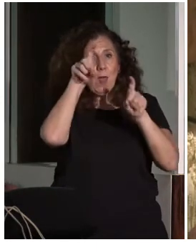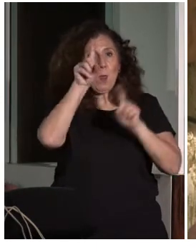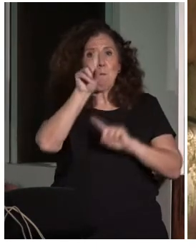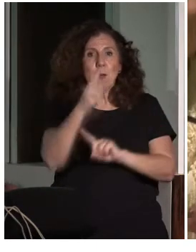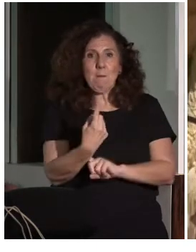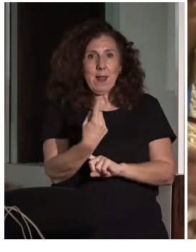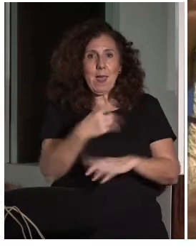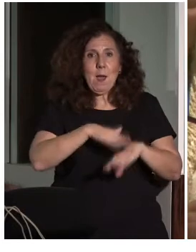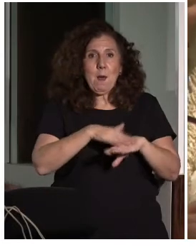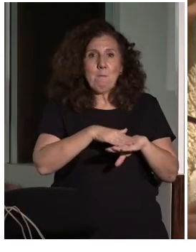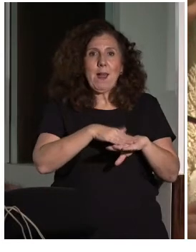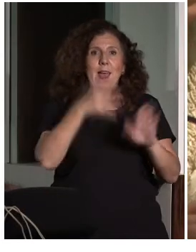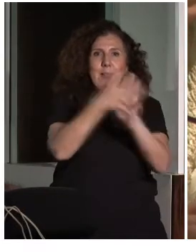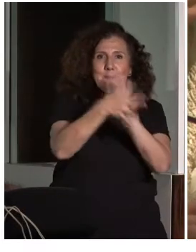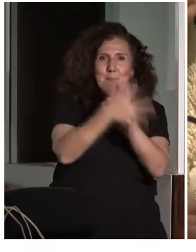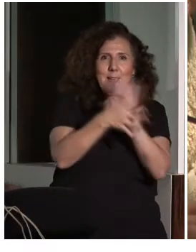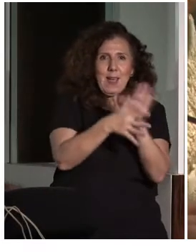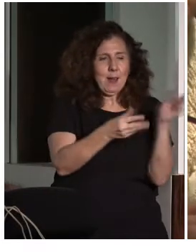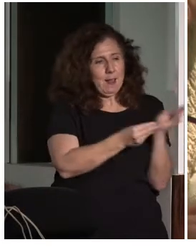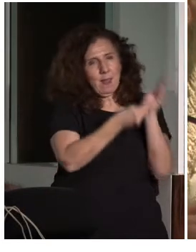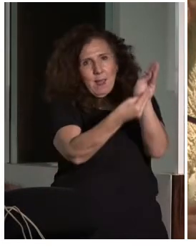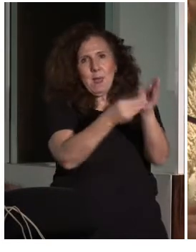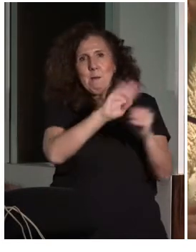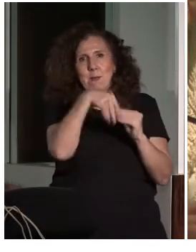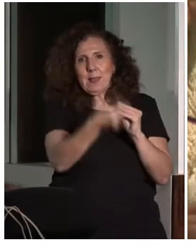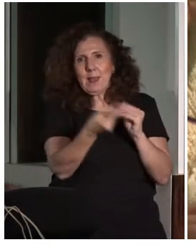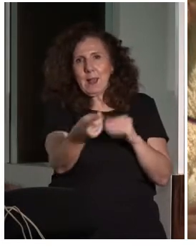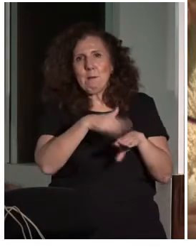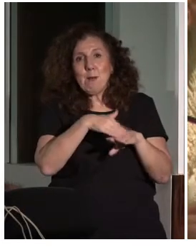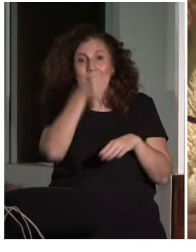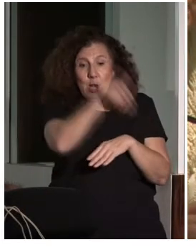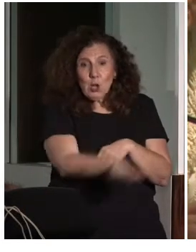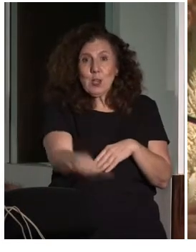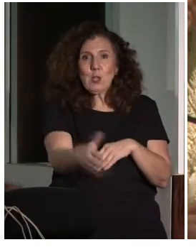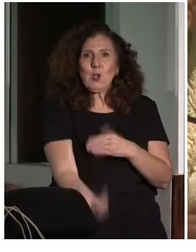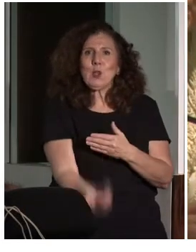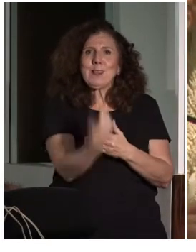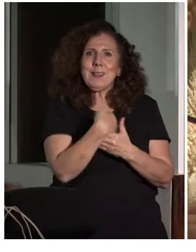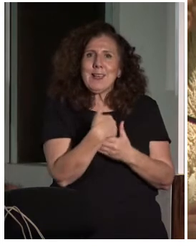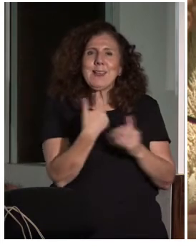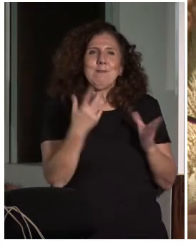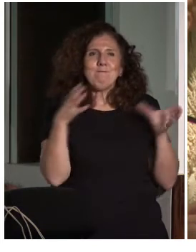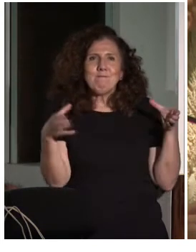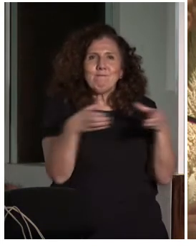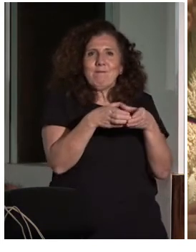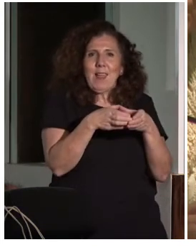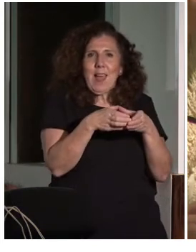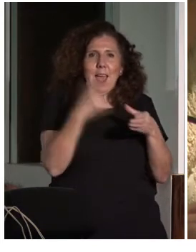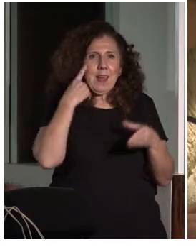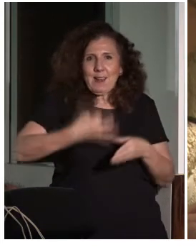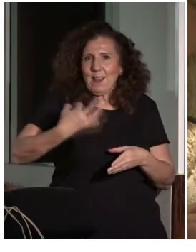actividades de formación y de acercamiento de niños de primaria a la realidad del